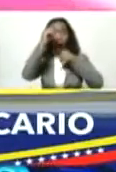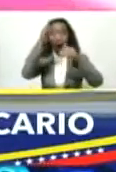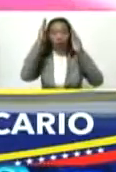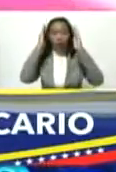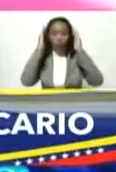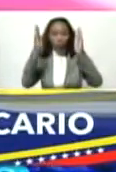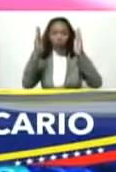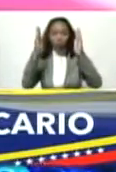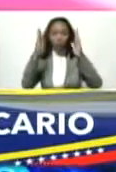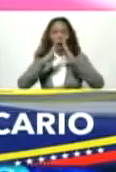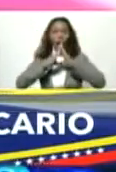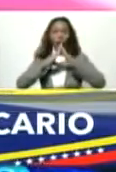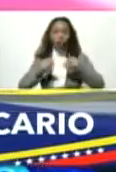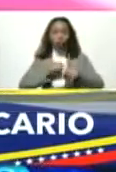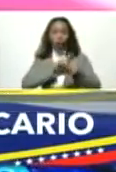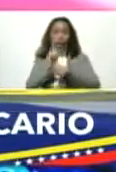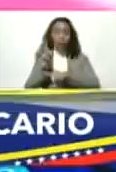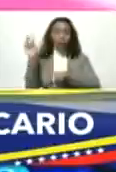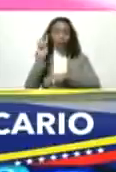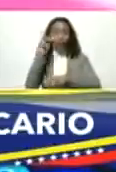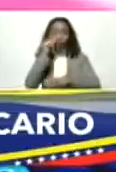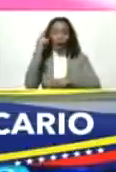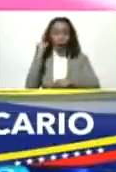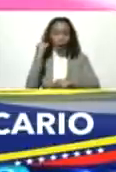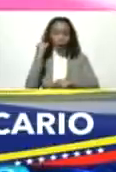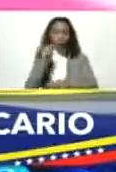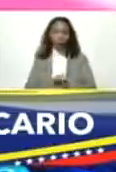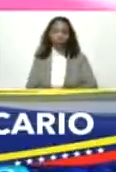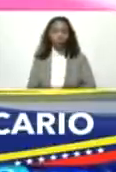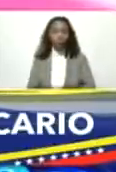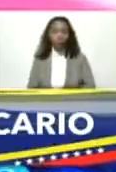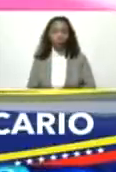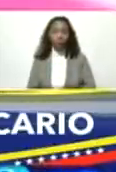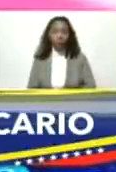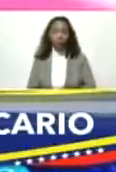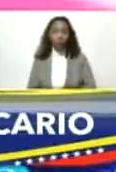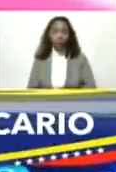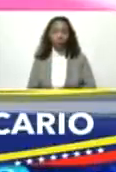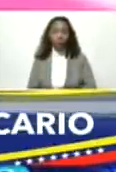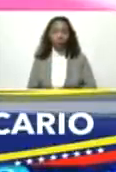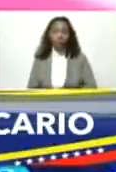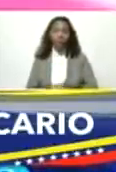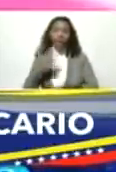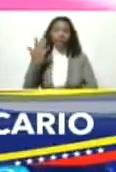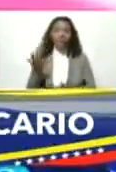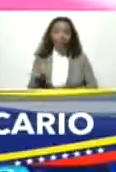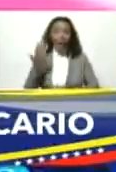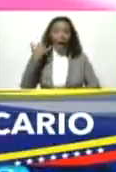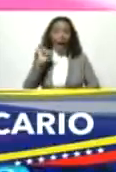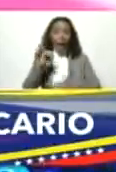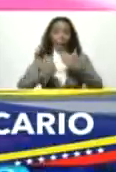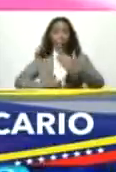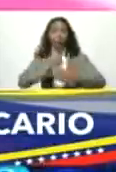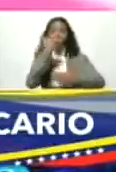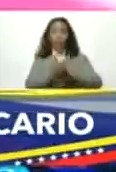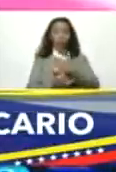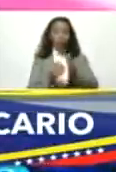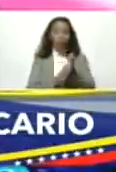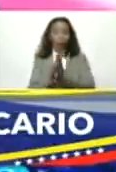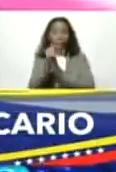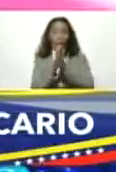a todo aquel venezolano, a toda aquella venezolana que tiene sus proyectos desde